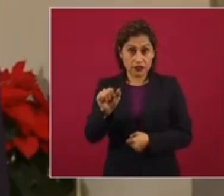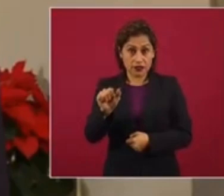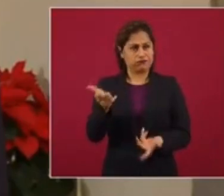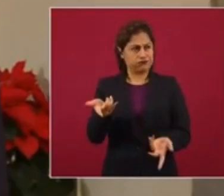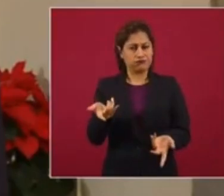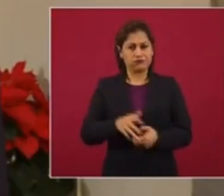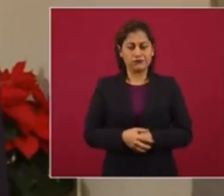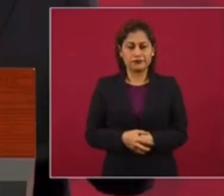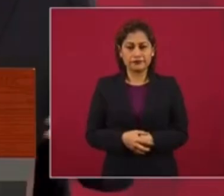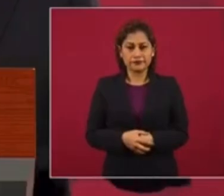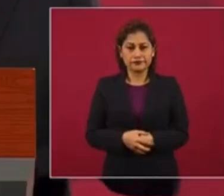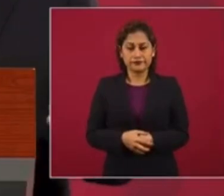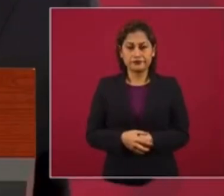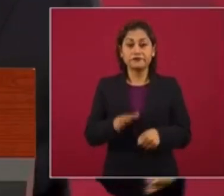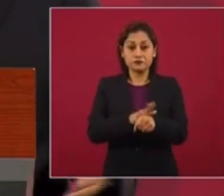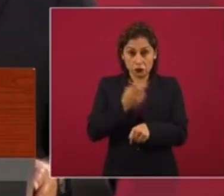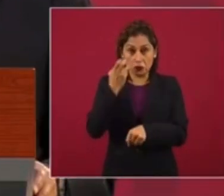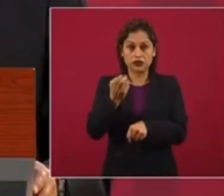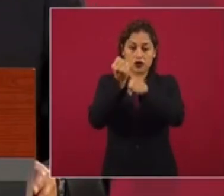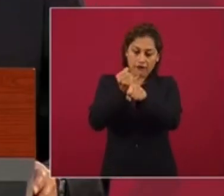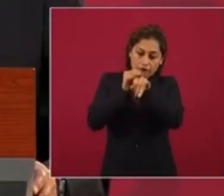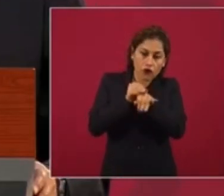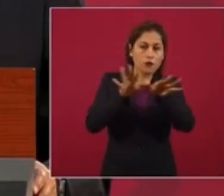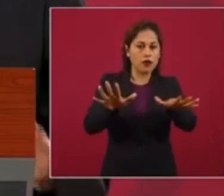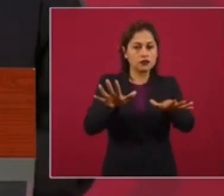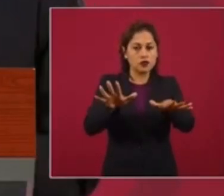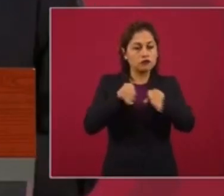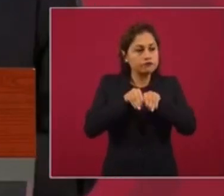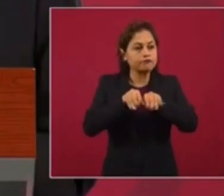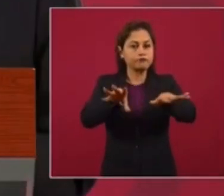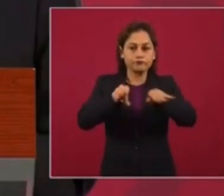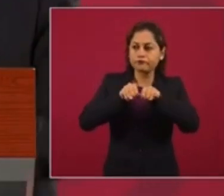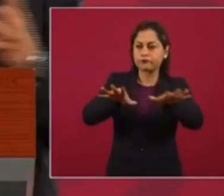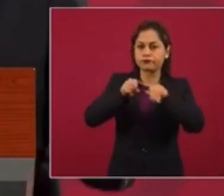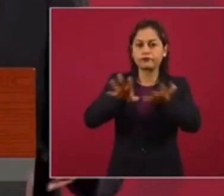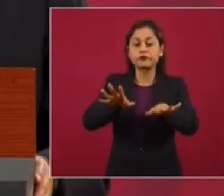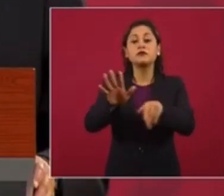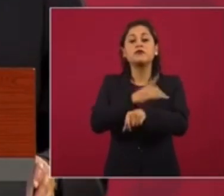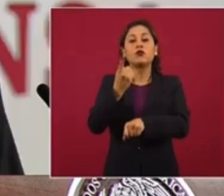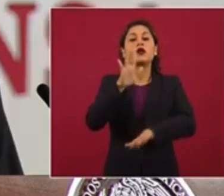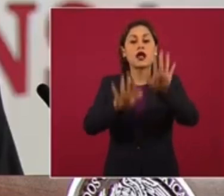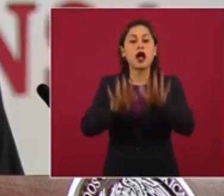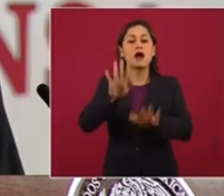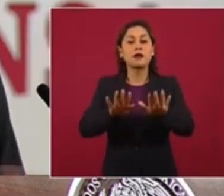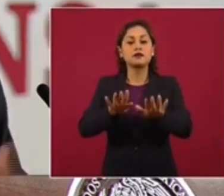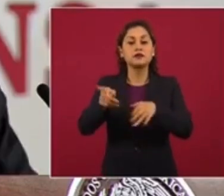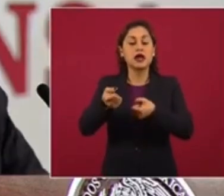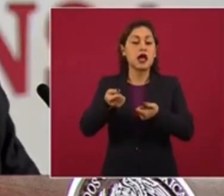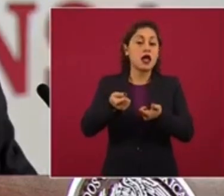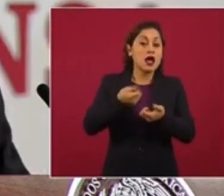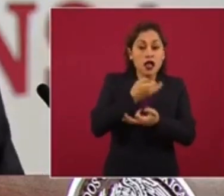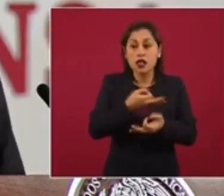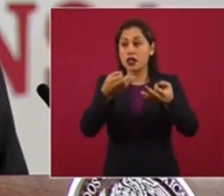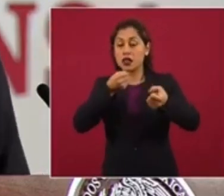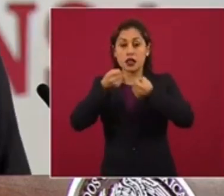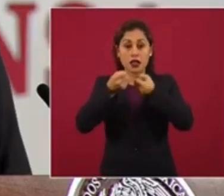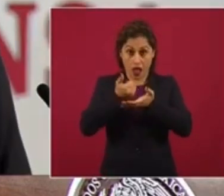Entonces, tenemos que estar informando porque en vez de ayudar, en vez de